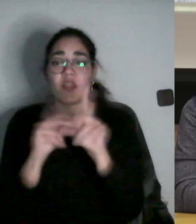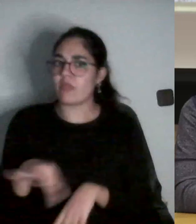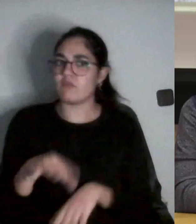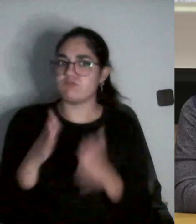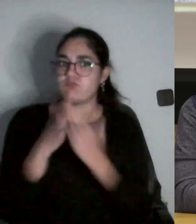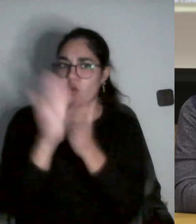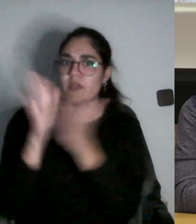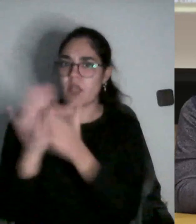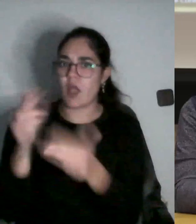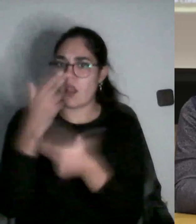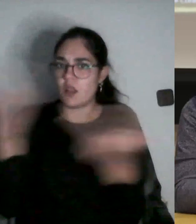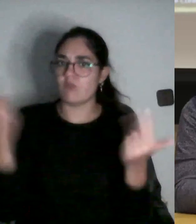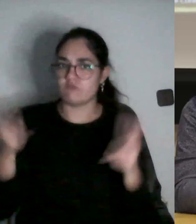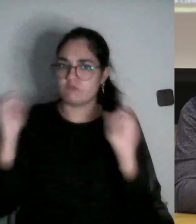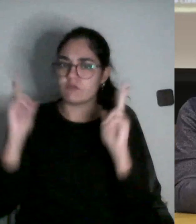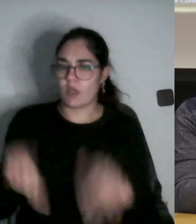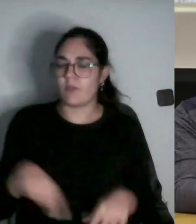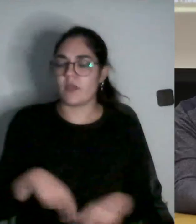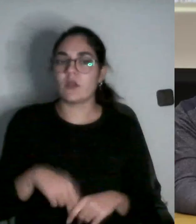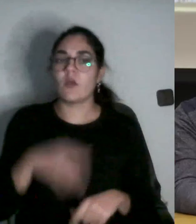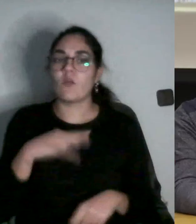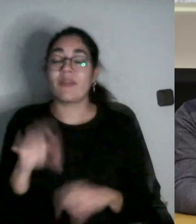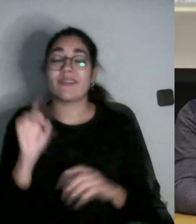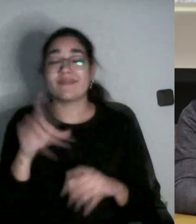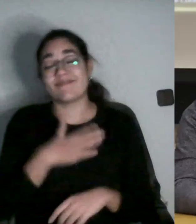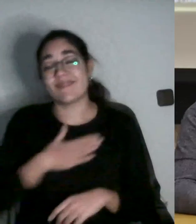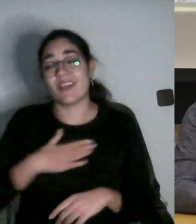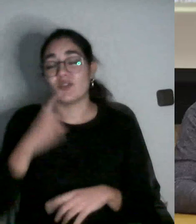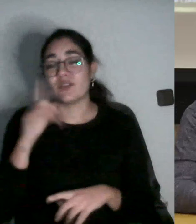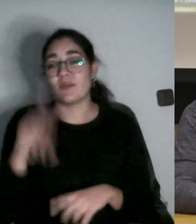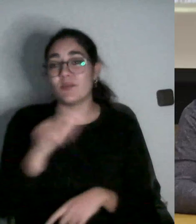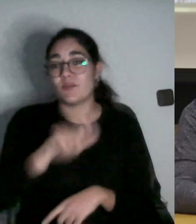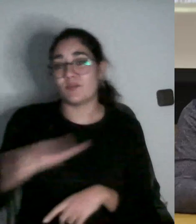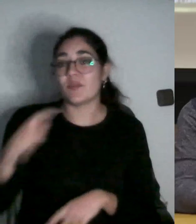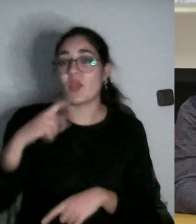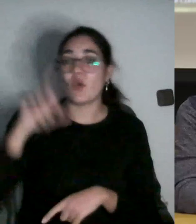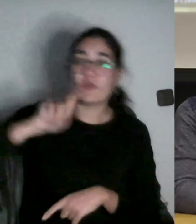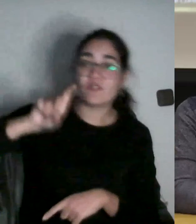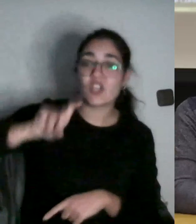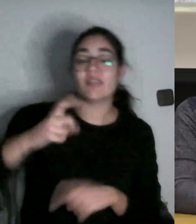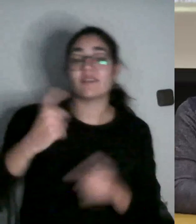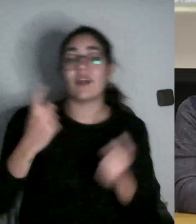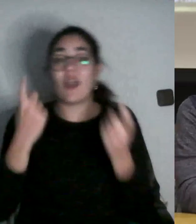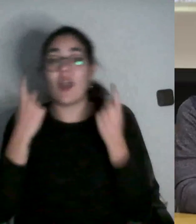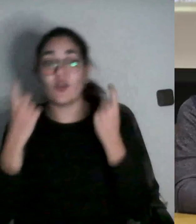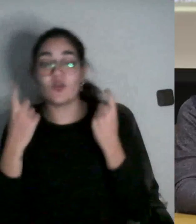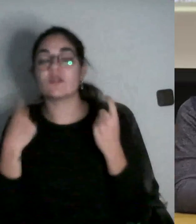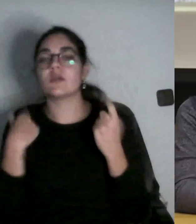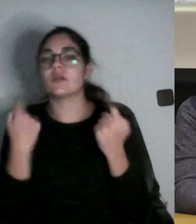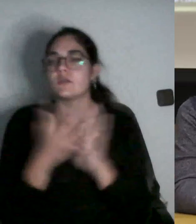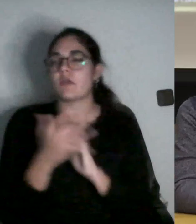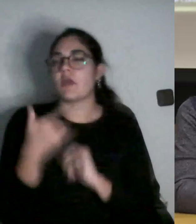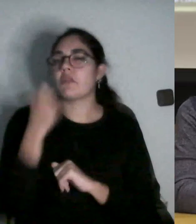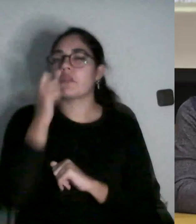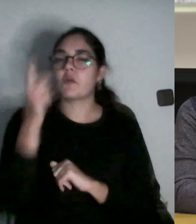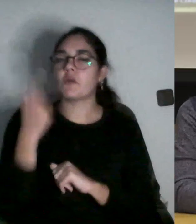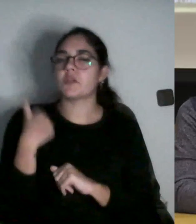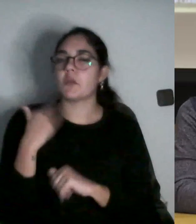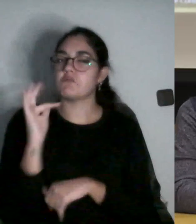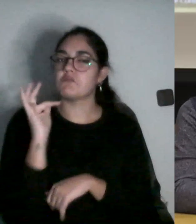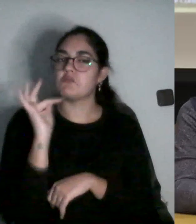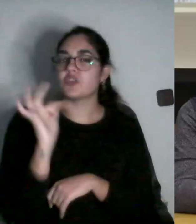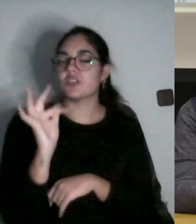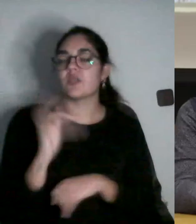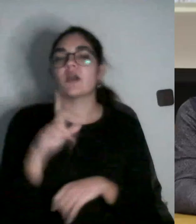abierto y lo que queremos es justamente que tanto profesores como alumnos conozcan las ventajas de hacerlo y que la universidad ponga los